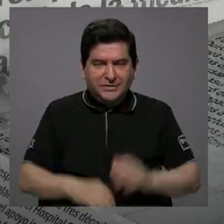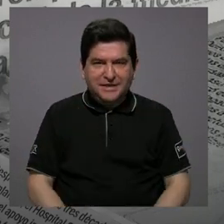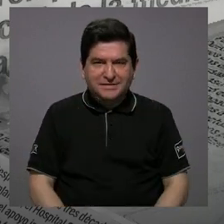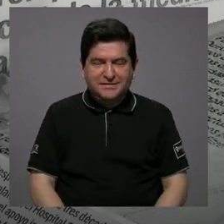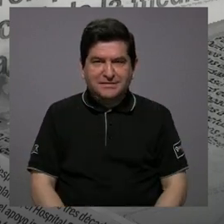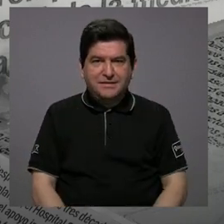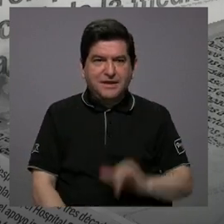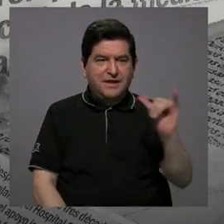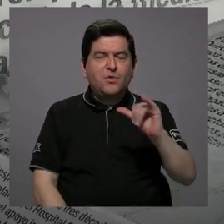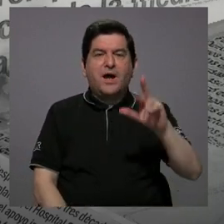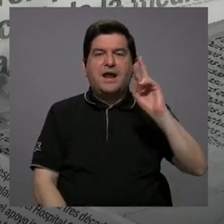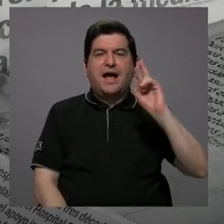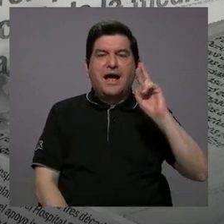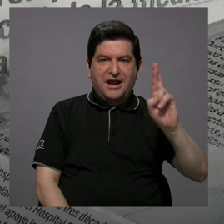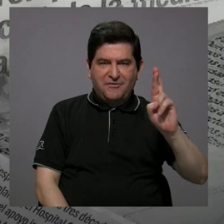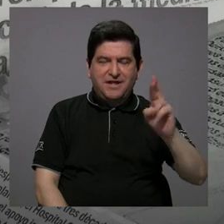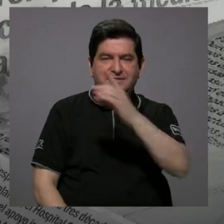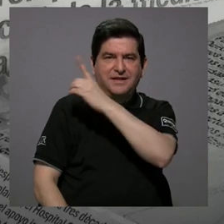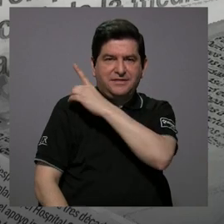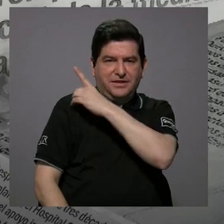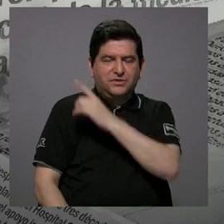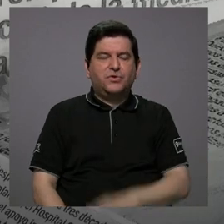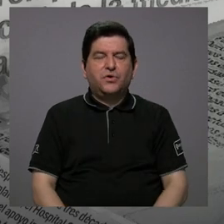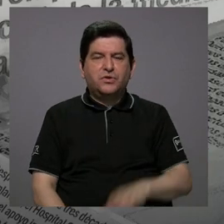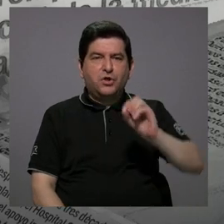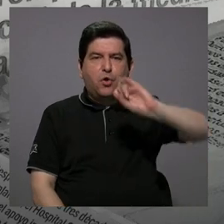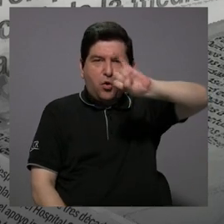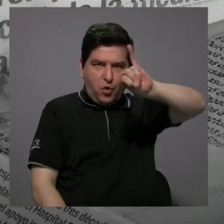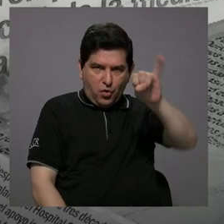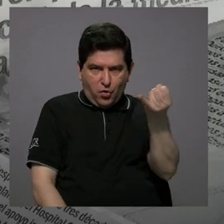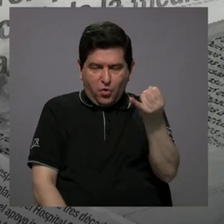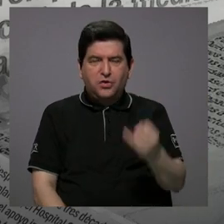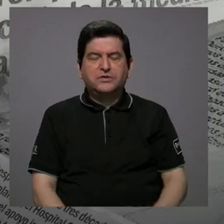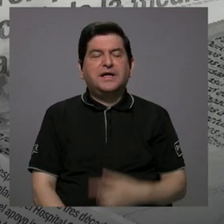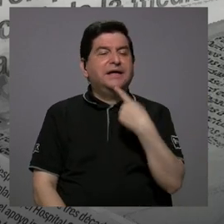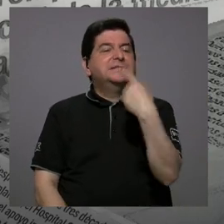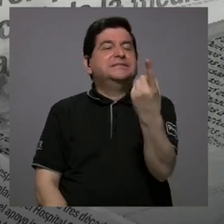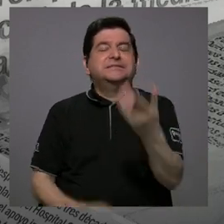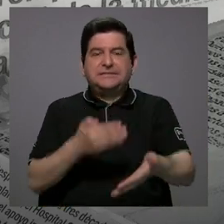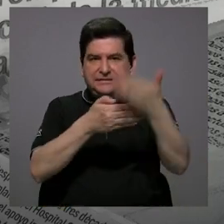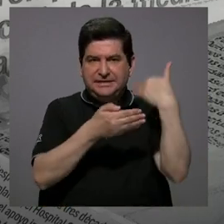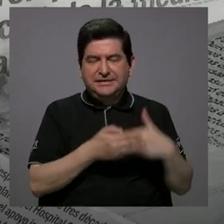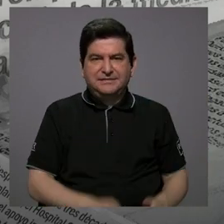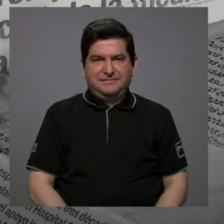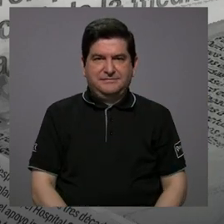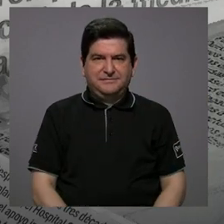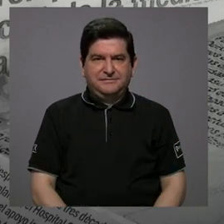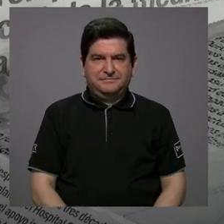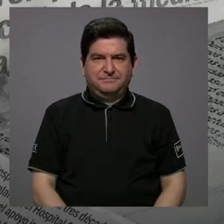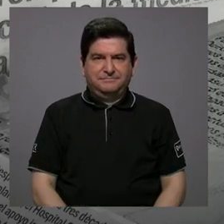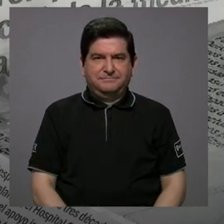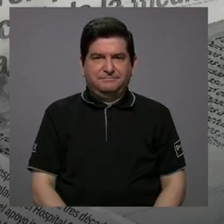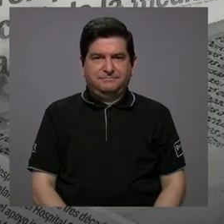eco de lo que don Randall, el director del organismo de investigación judicial, ha dicho. ¿De dónde